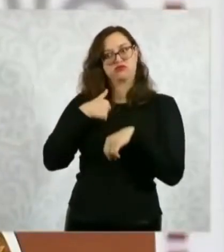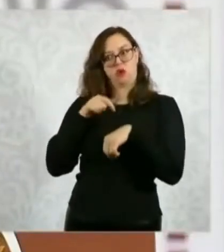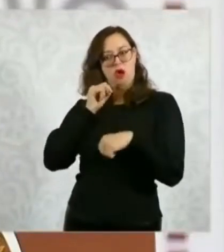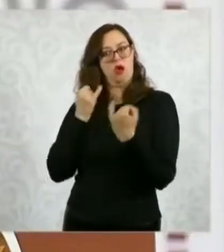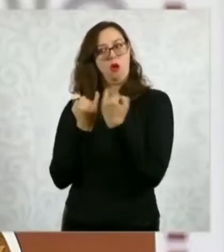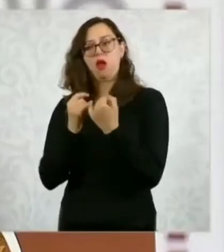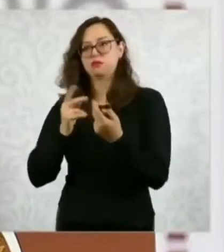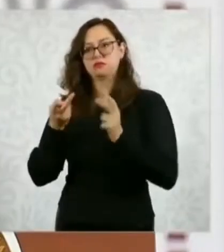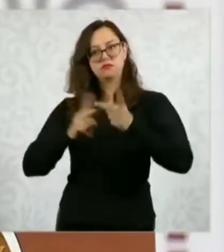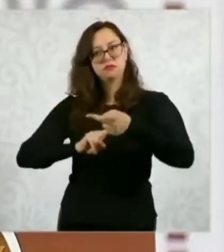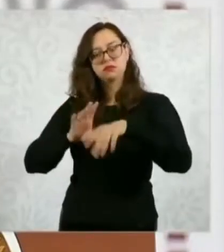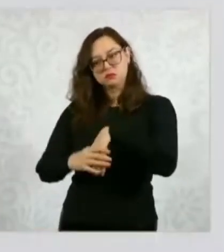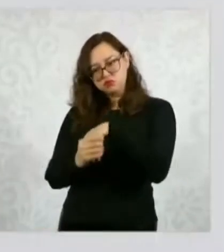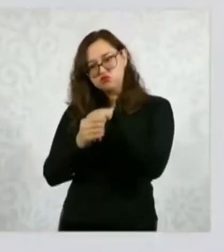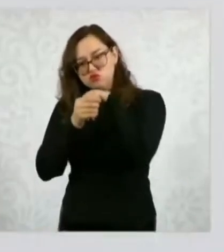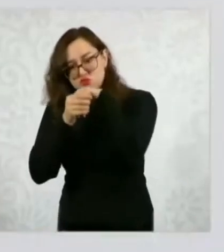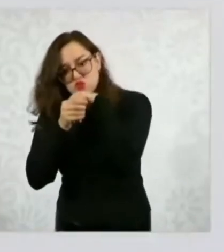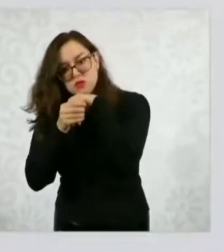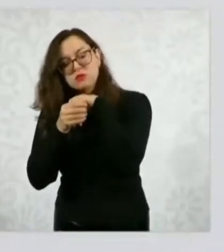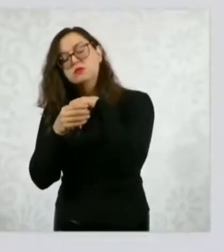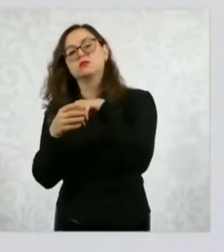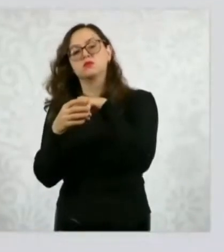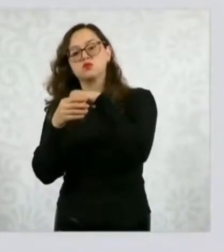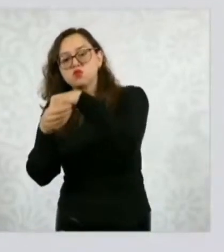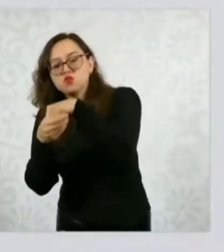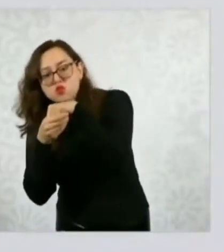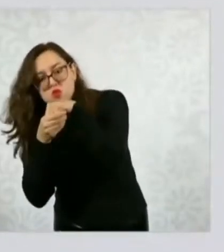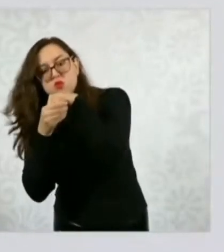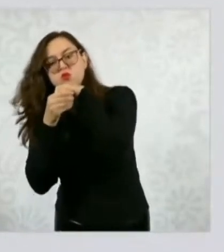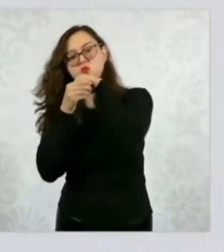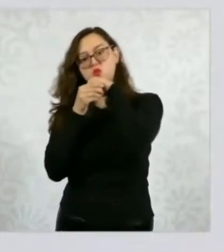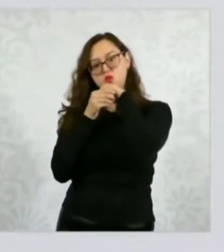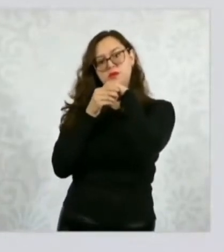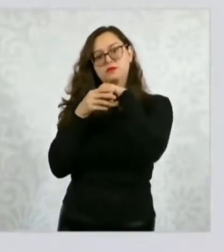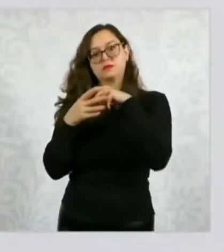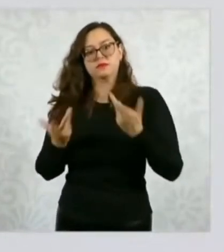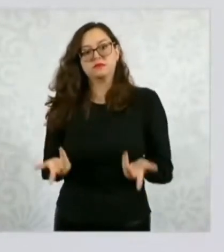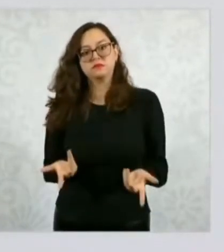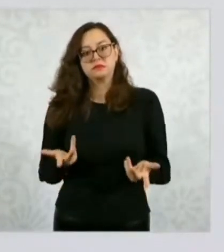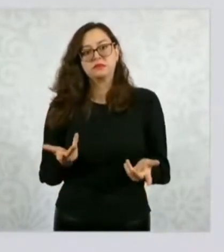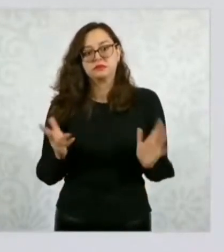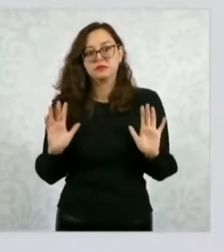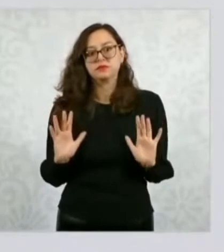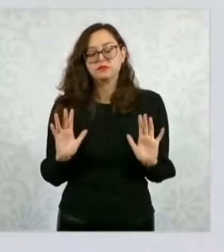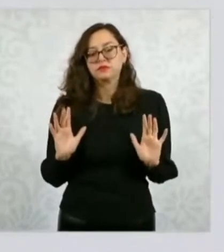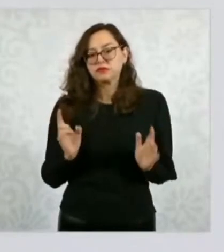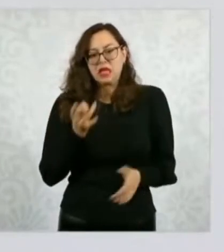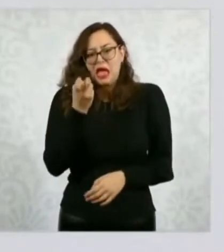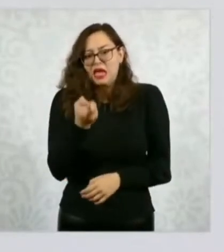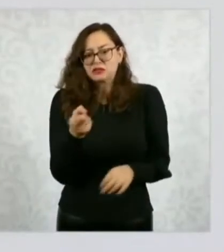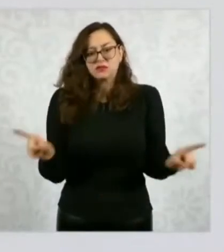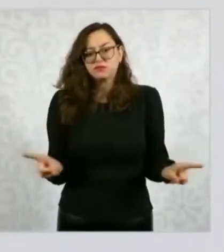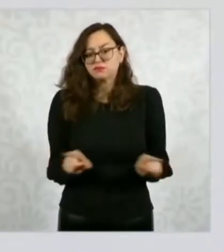la hice en toda la campaña, la he hecho desde hace mucho tiempo y fue eso, sencillamente. Me besaron la mano, regresé el beso.